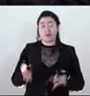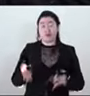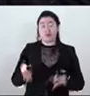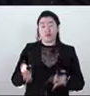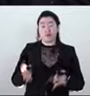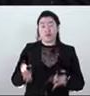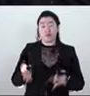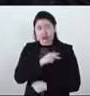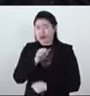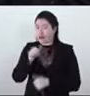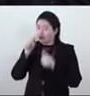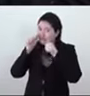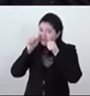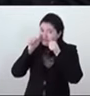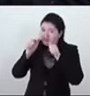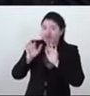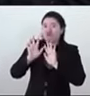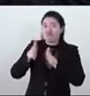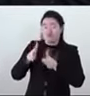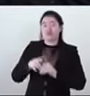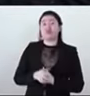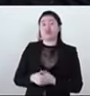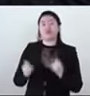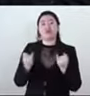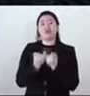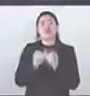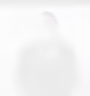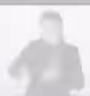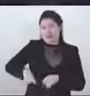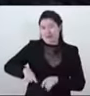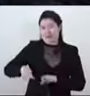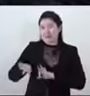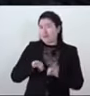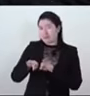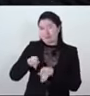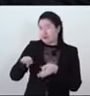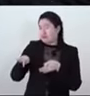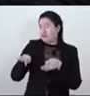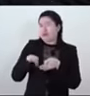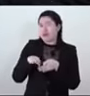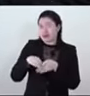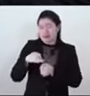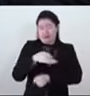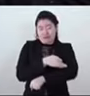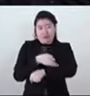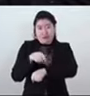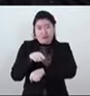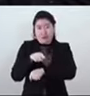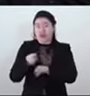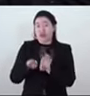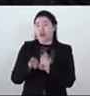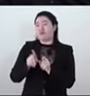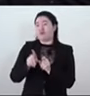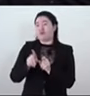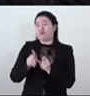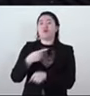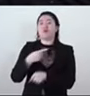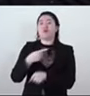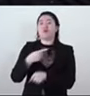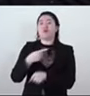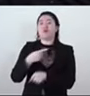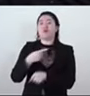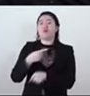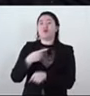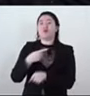reparación integral del daño, con una perspectiva humanista. Nadie se está quedando ni quedará desamparado.